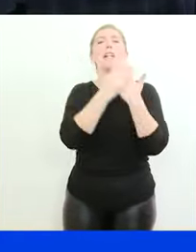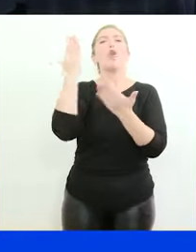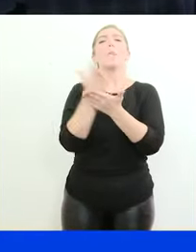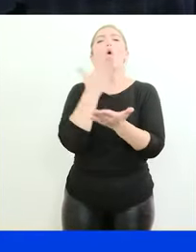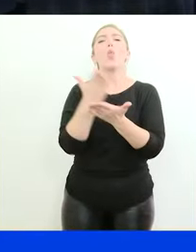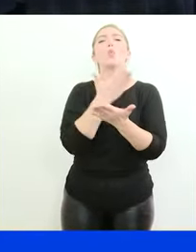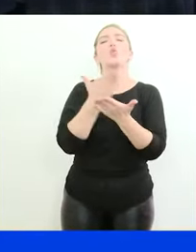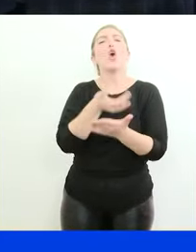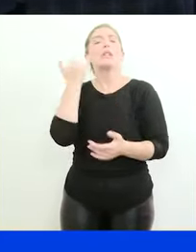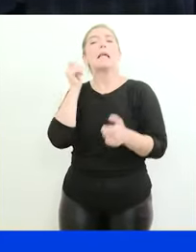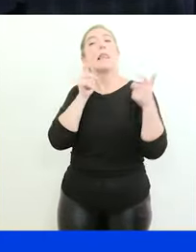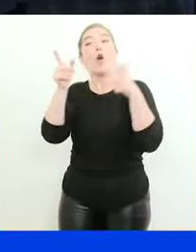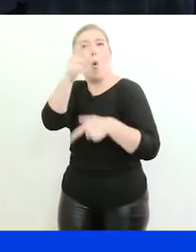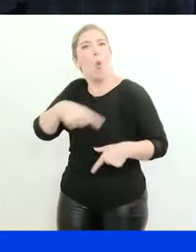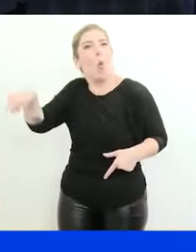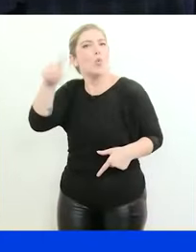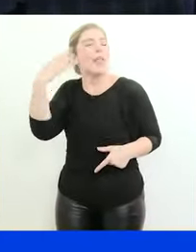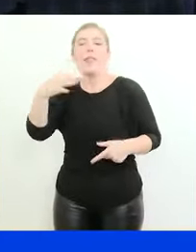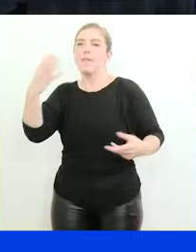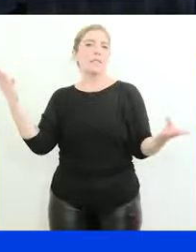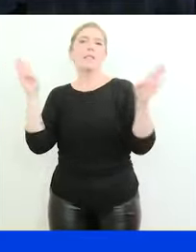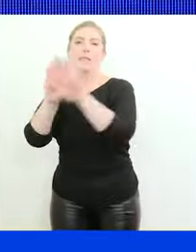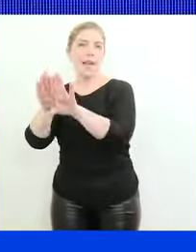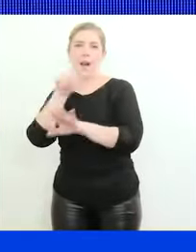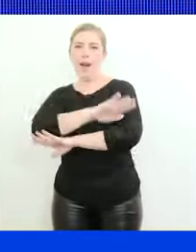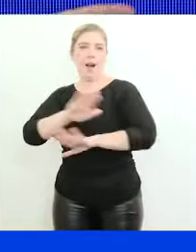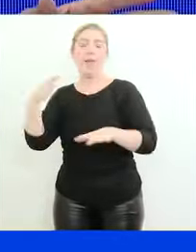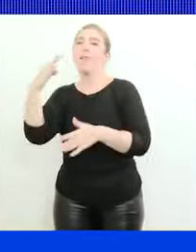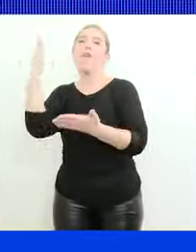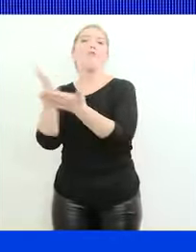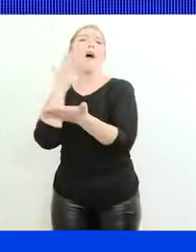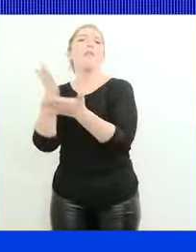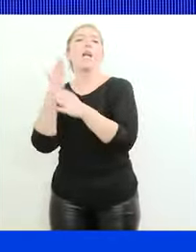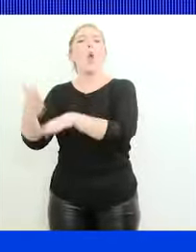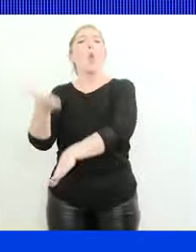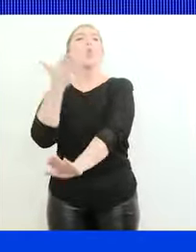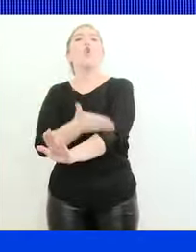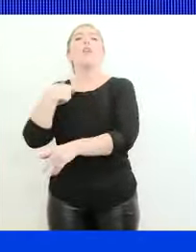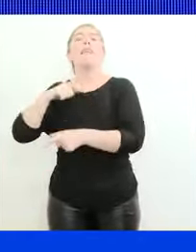y le dijo miren ustedes tienen que cerrar pónganse a fabricar botas de polo